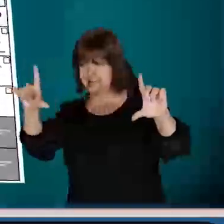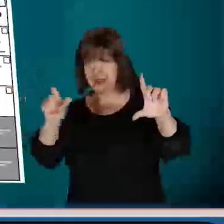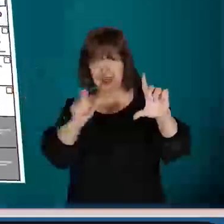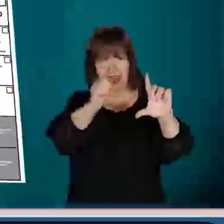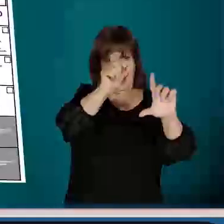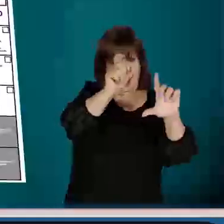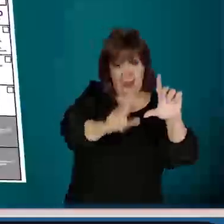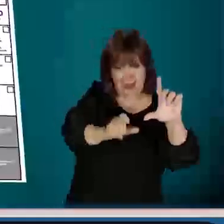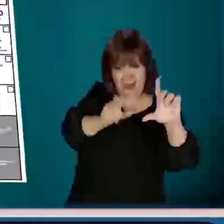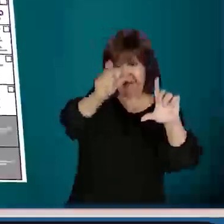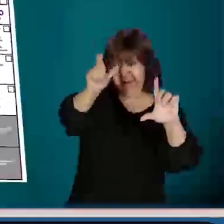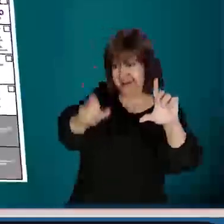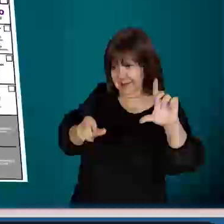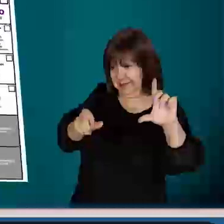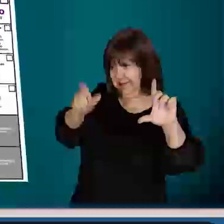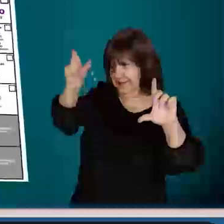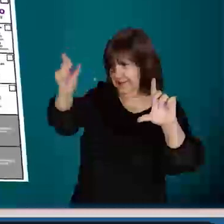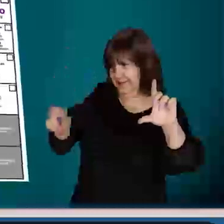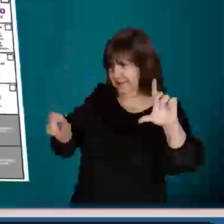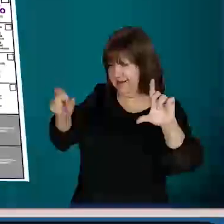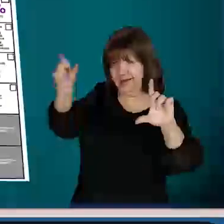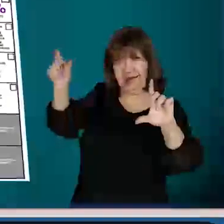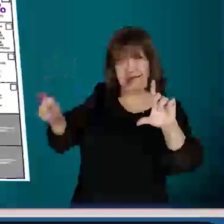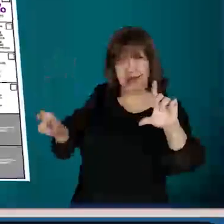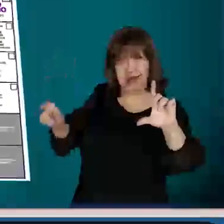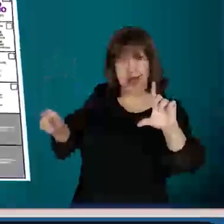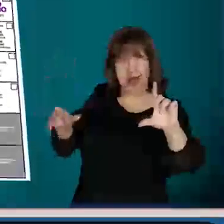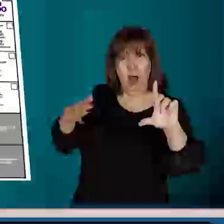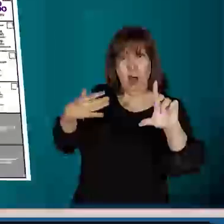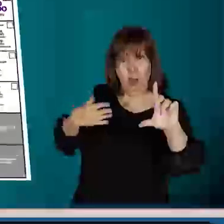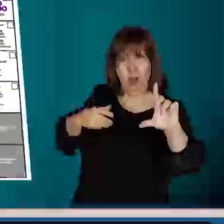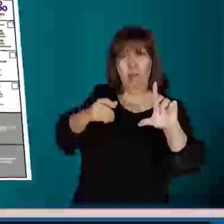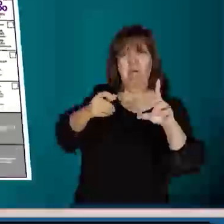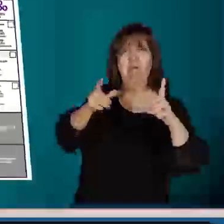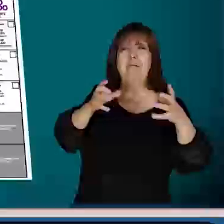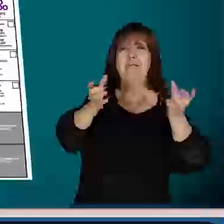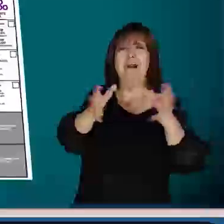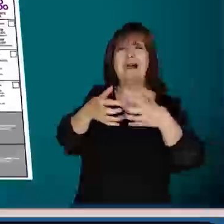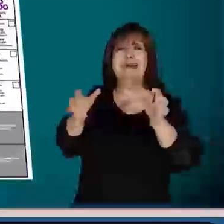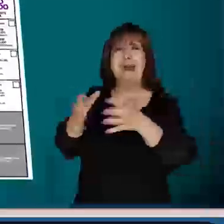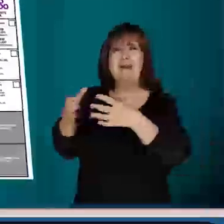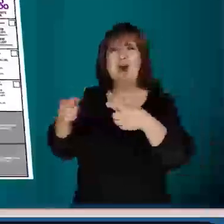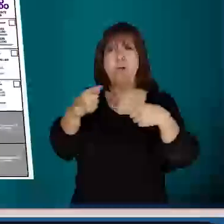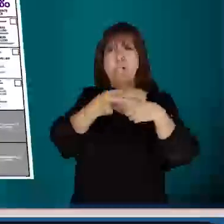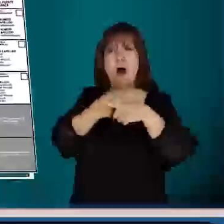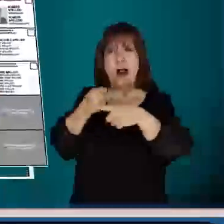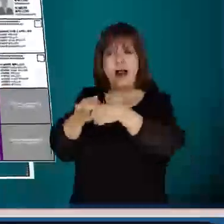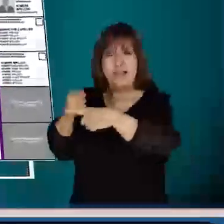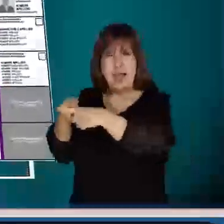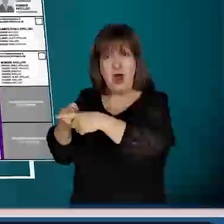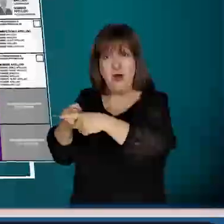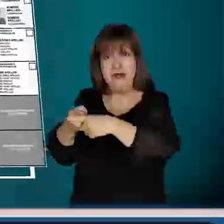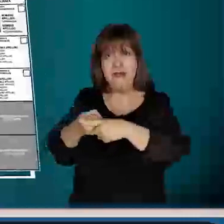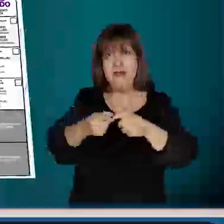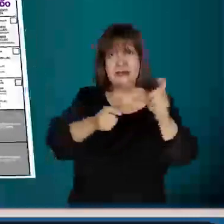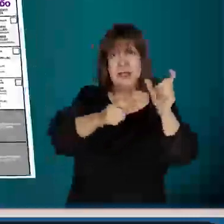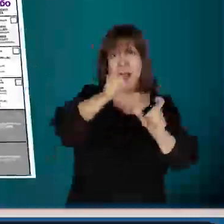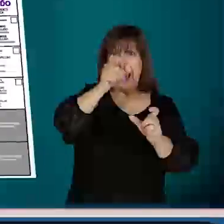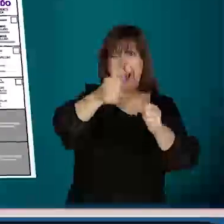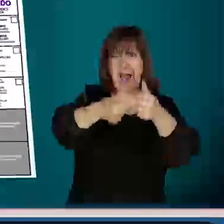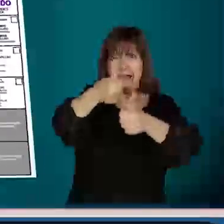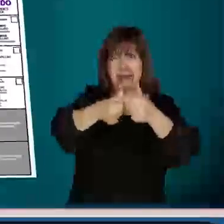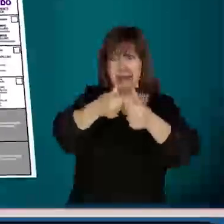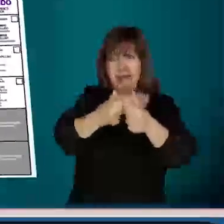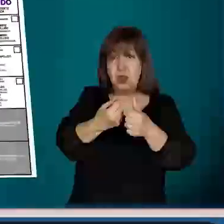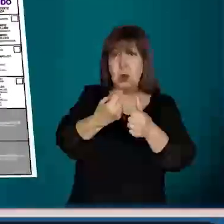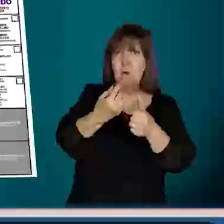de la siguiente manera. Cada frente, cada partido, puede tener más de un candidato, así se conforman distintas